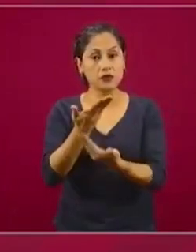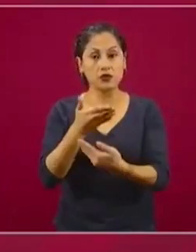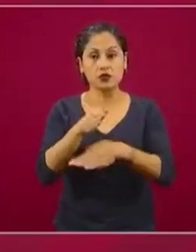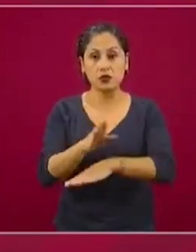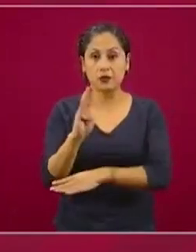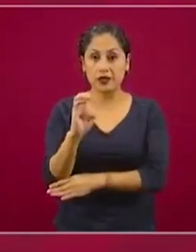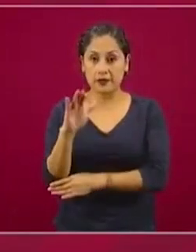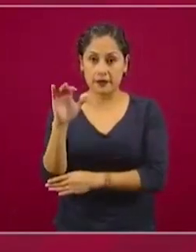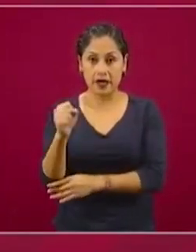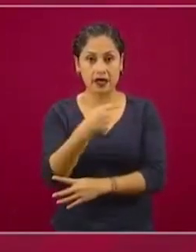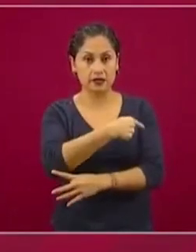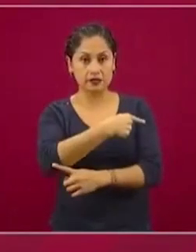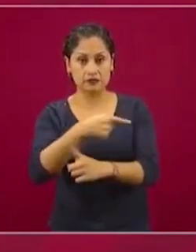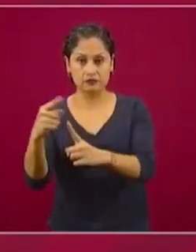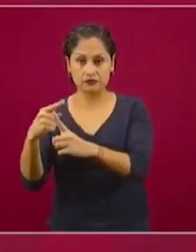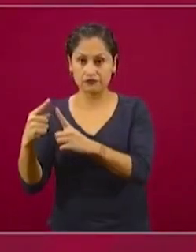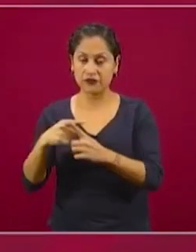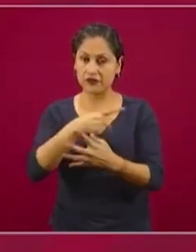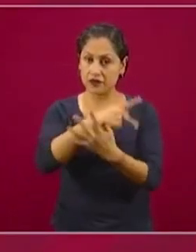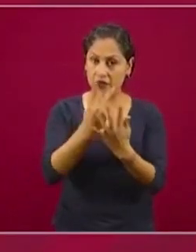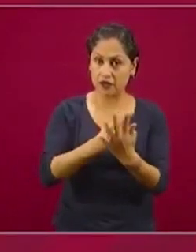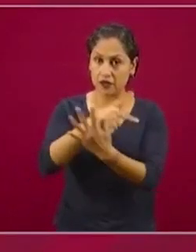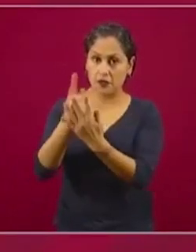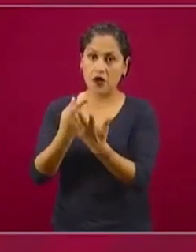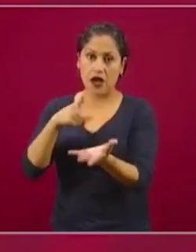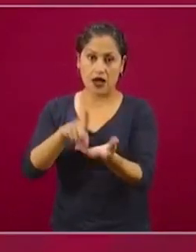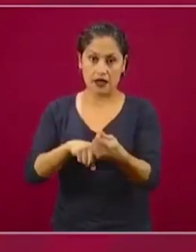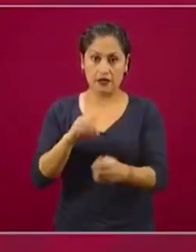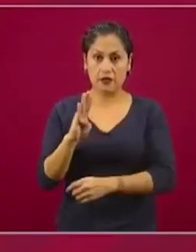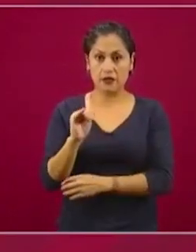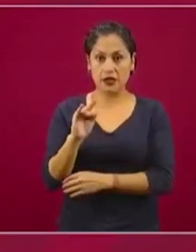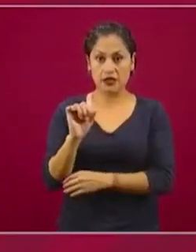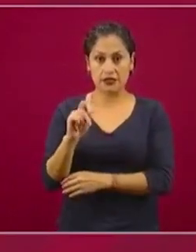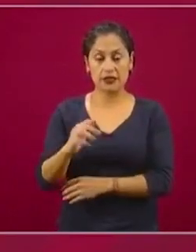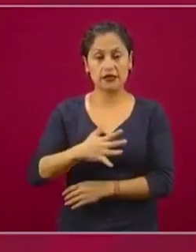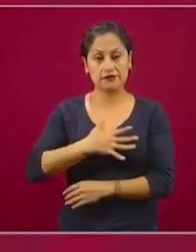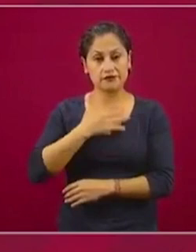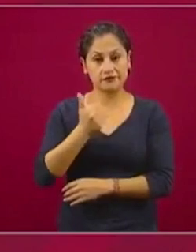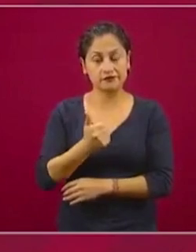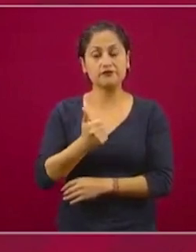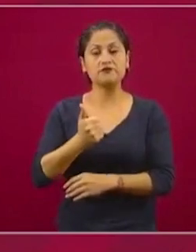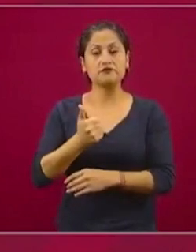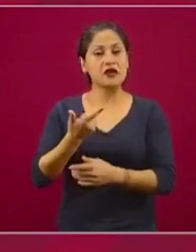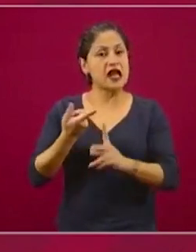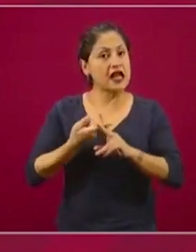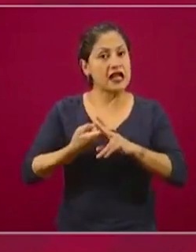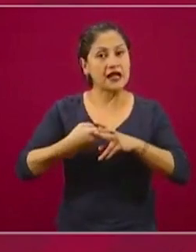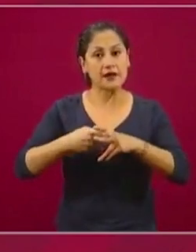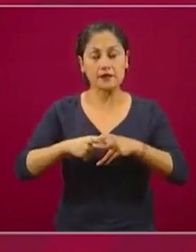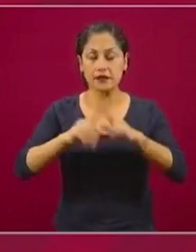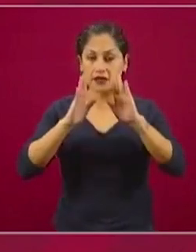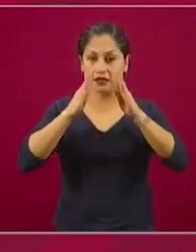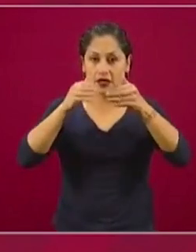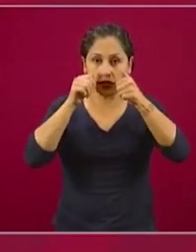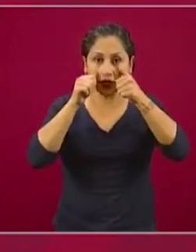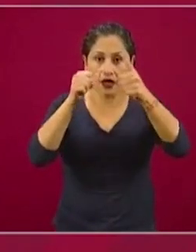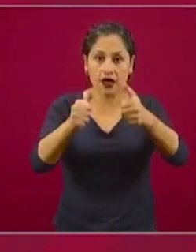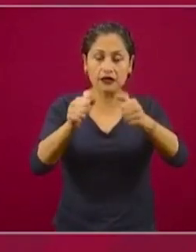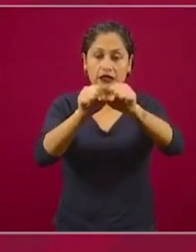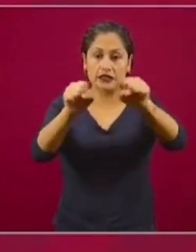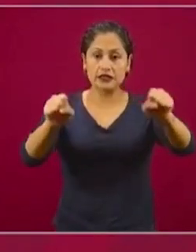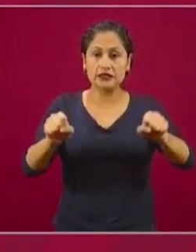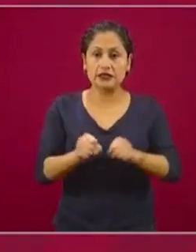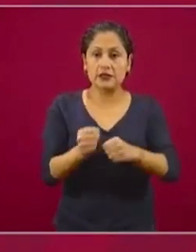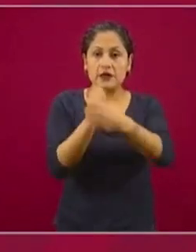Los programas de bienestar en su conjunto surgieron en el sector educativo porque miles de niñas,